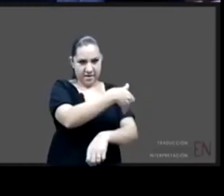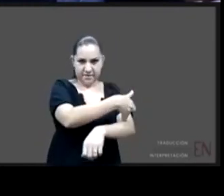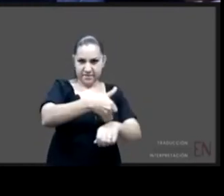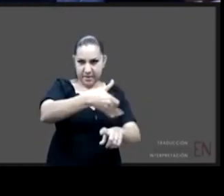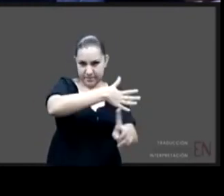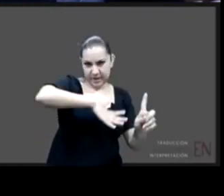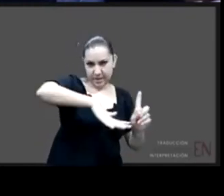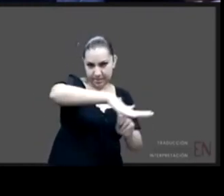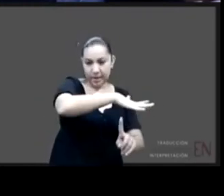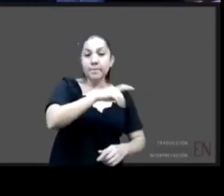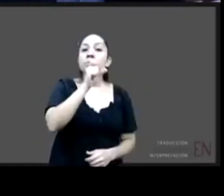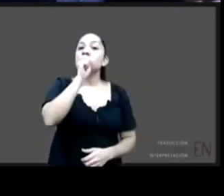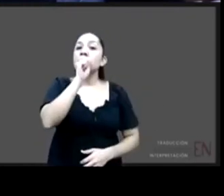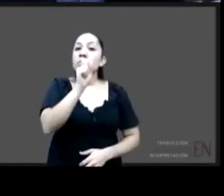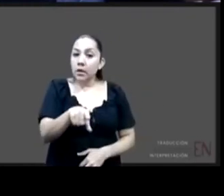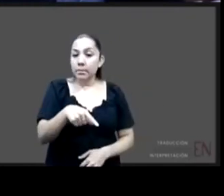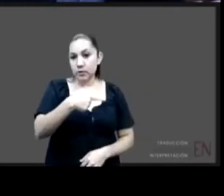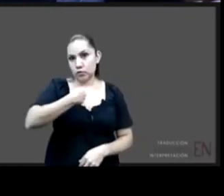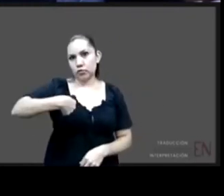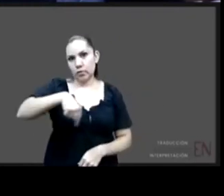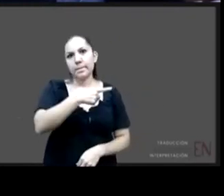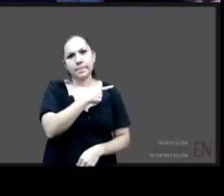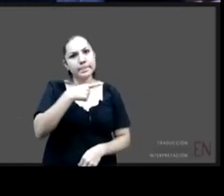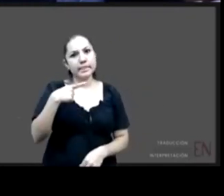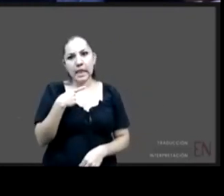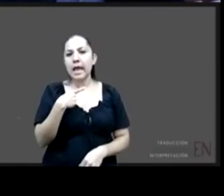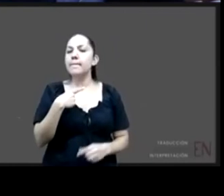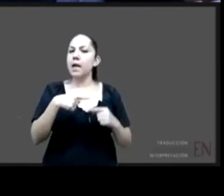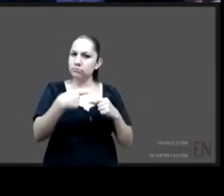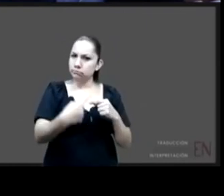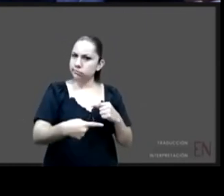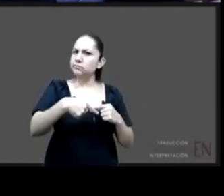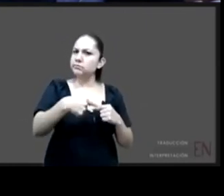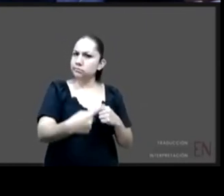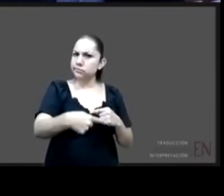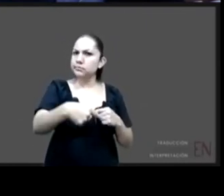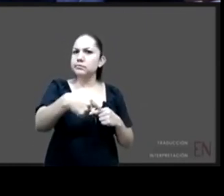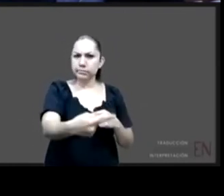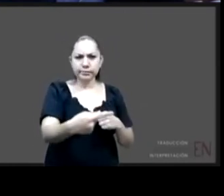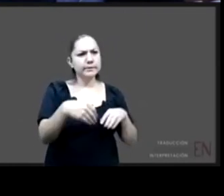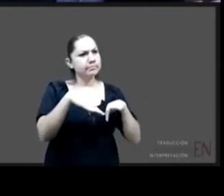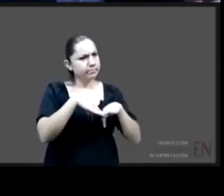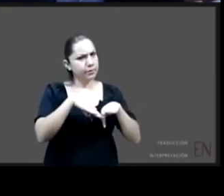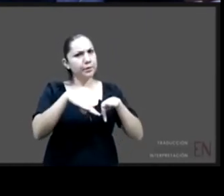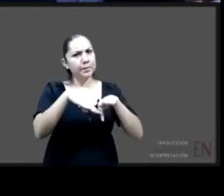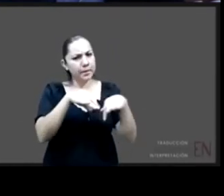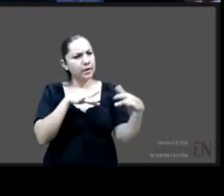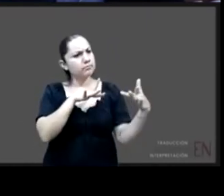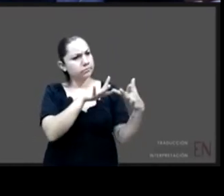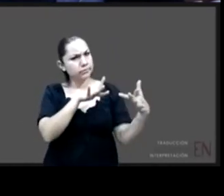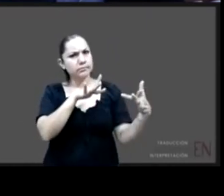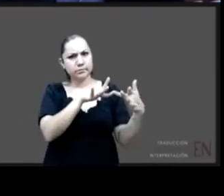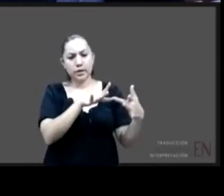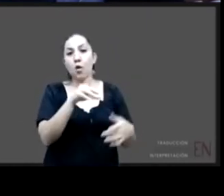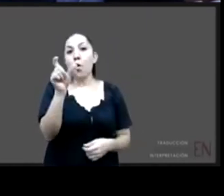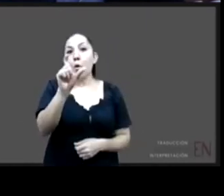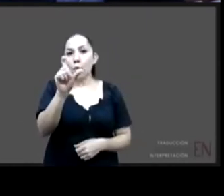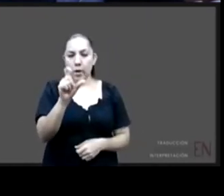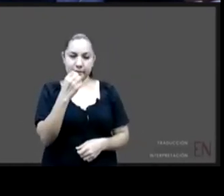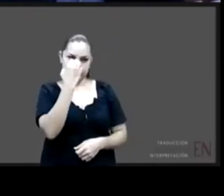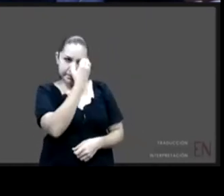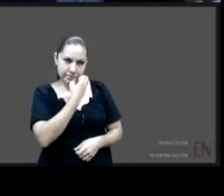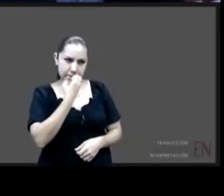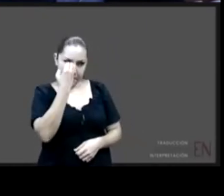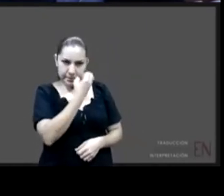constante con la familia luego de esta evaluación inicial y del plan de trabajo cuando se le integra al